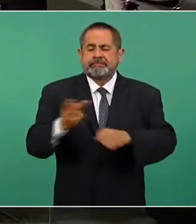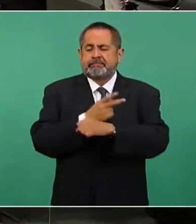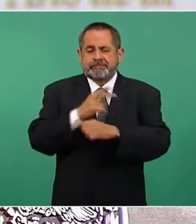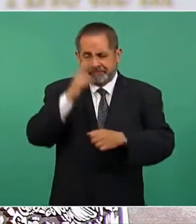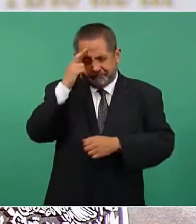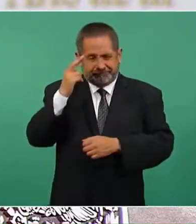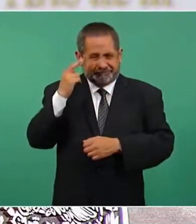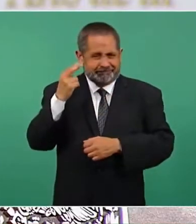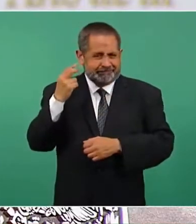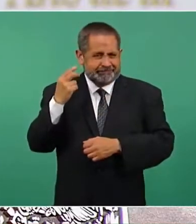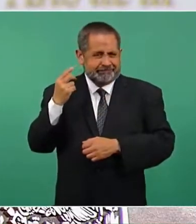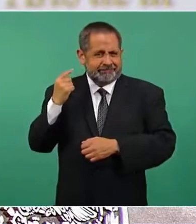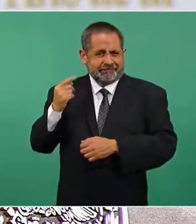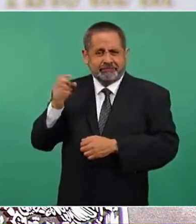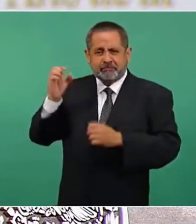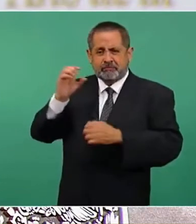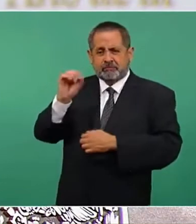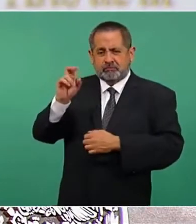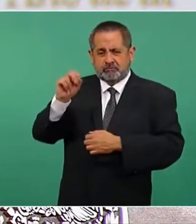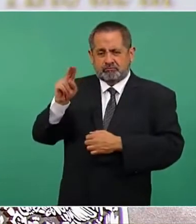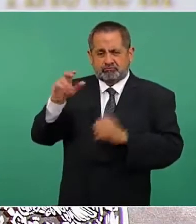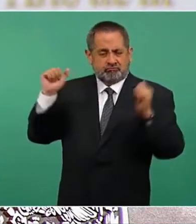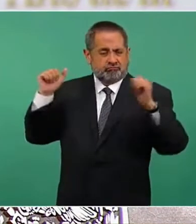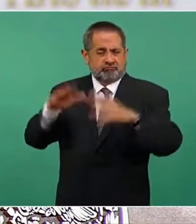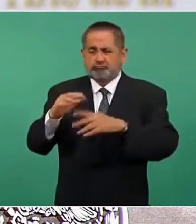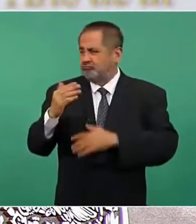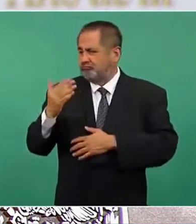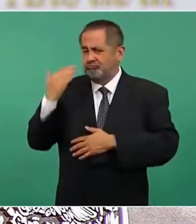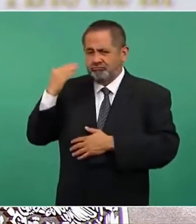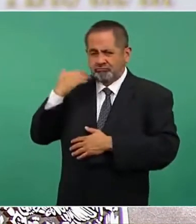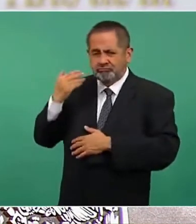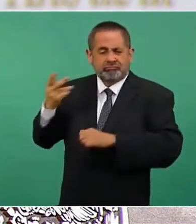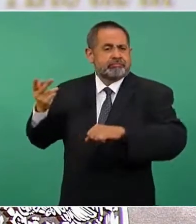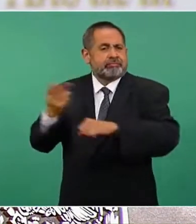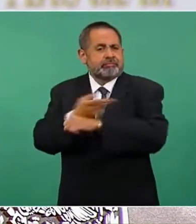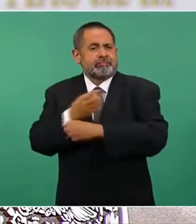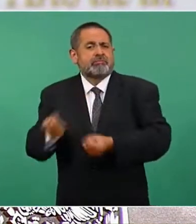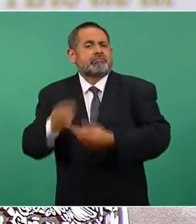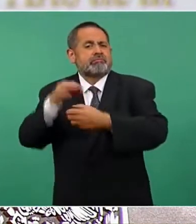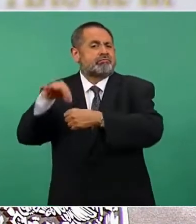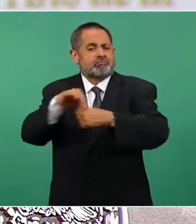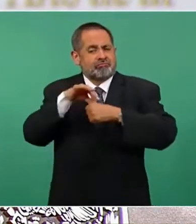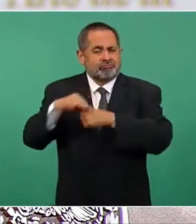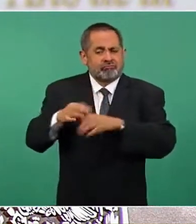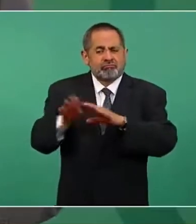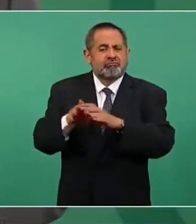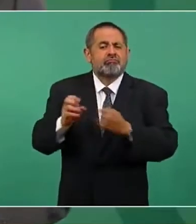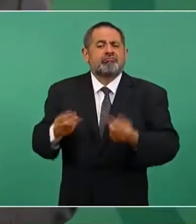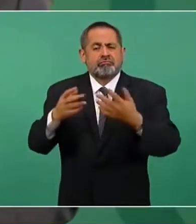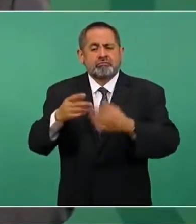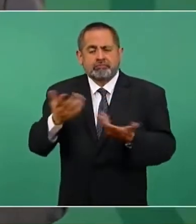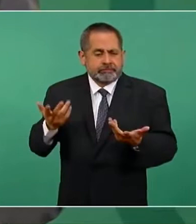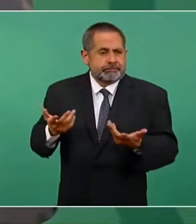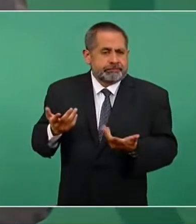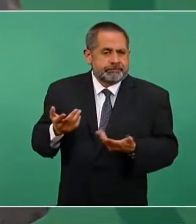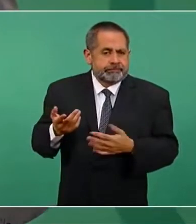asamblea, también cómo estuvo la votación, para que todos